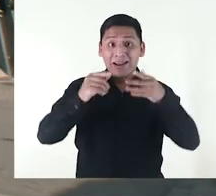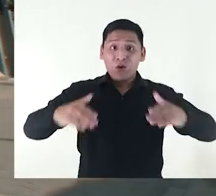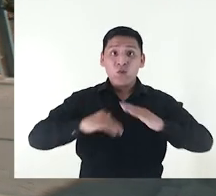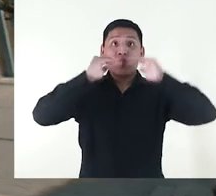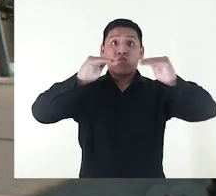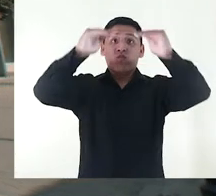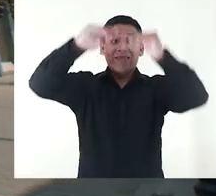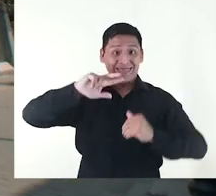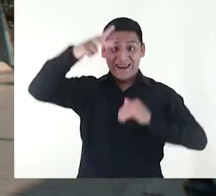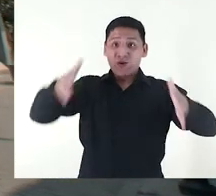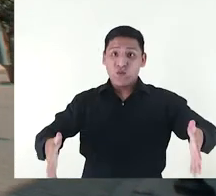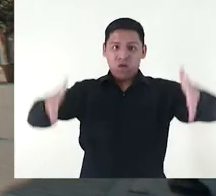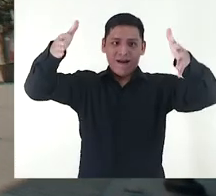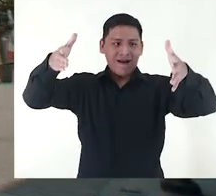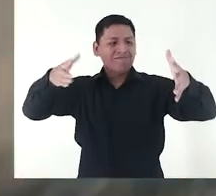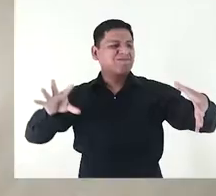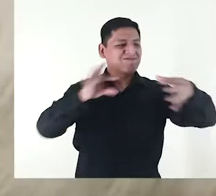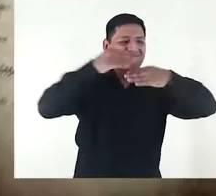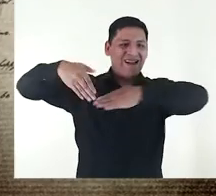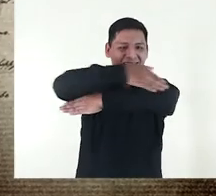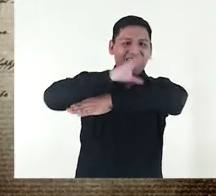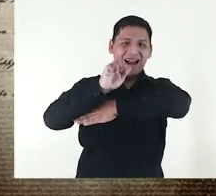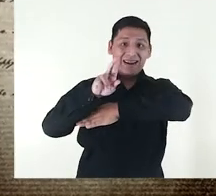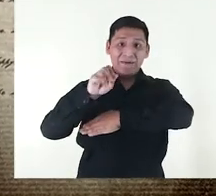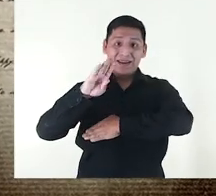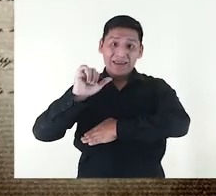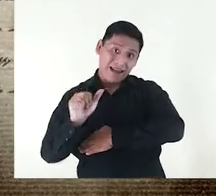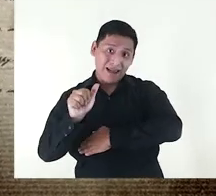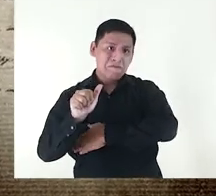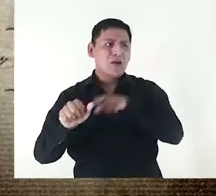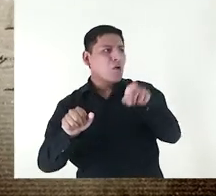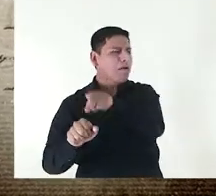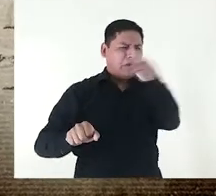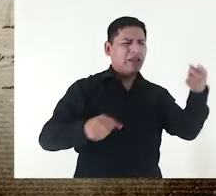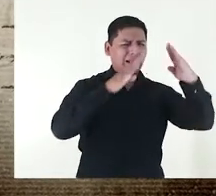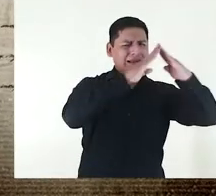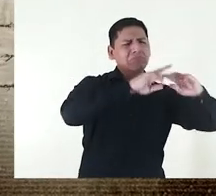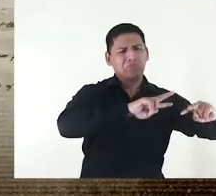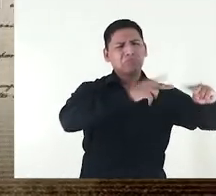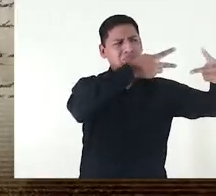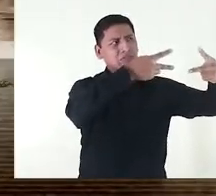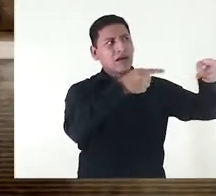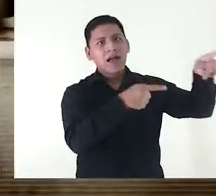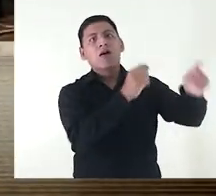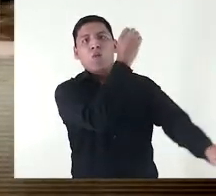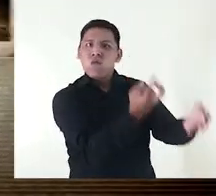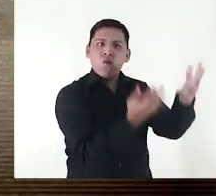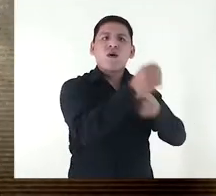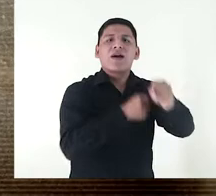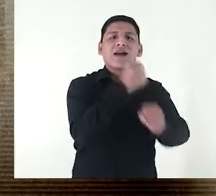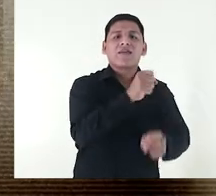curioso es que el edificio de tres pisos da la vuelta hacia el Girón Caravalla, pero no tocó una casona republicana en esquina de solo dos